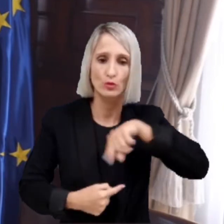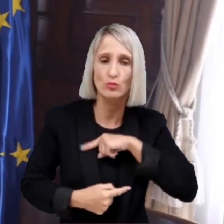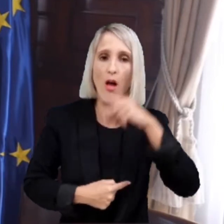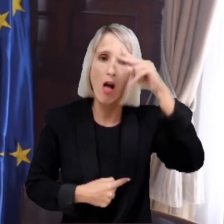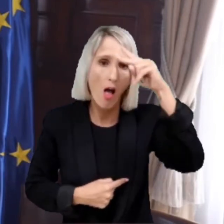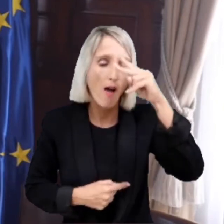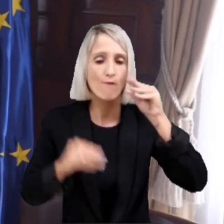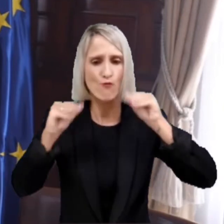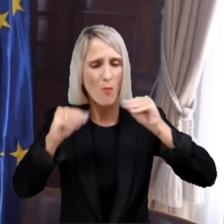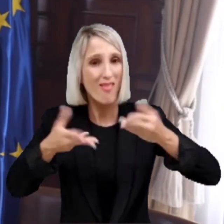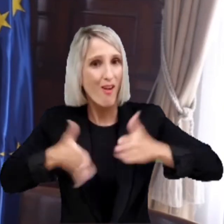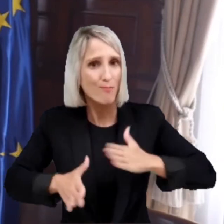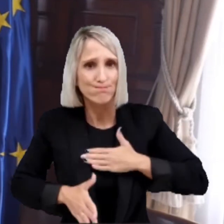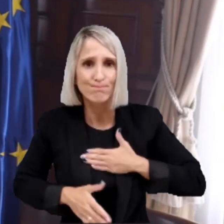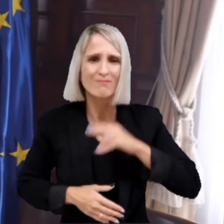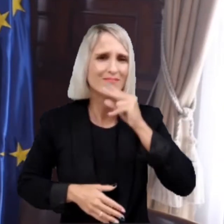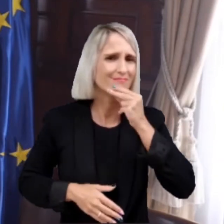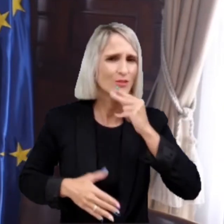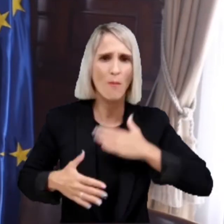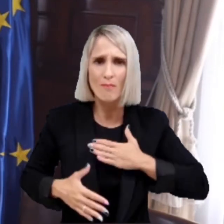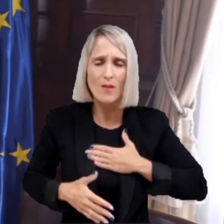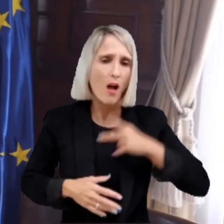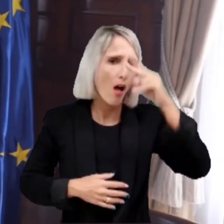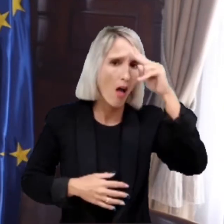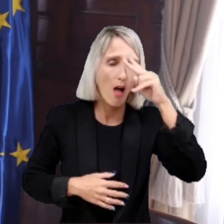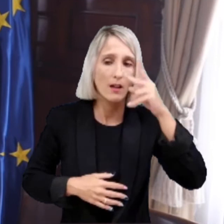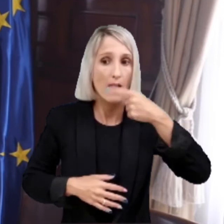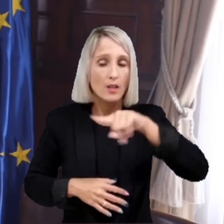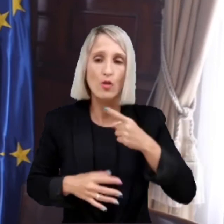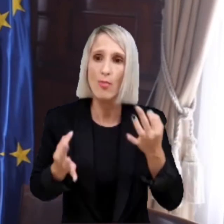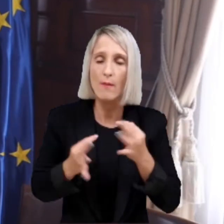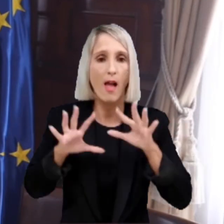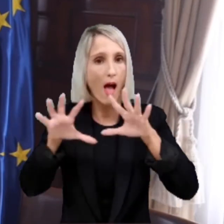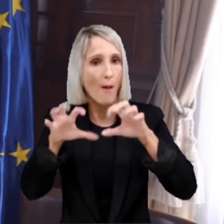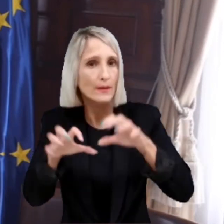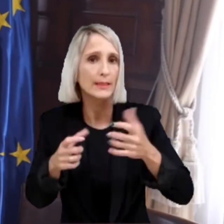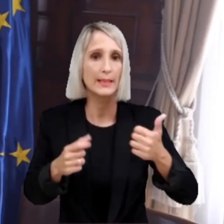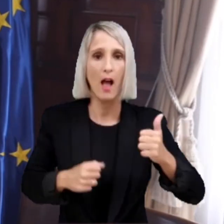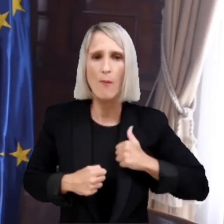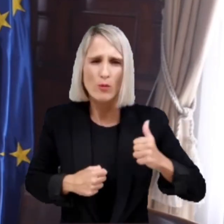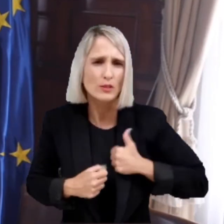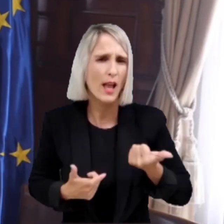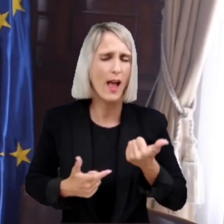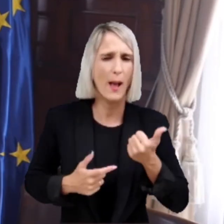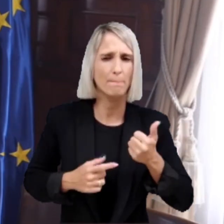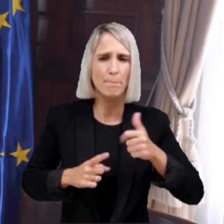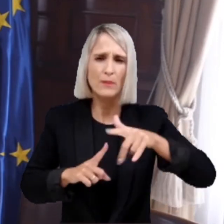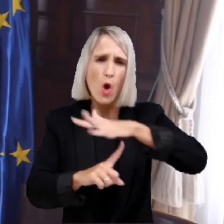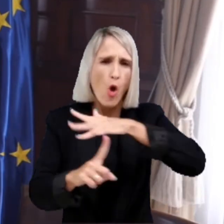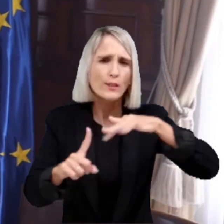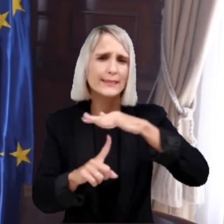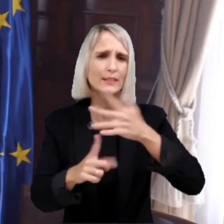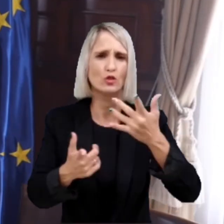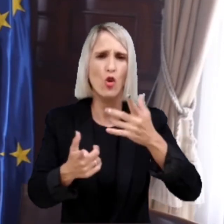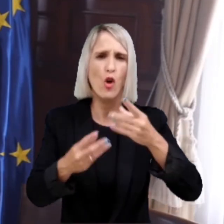familias, que estemos preocupados todos por la formación de nuestros hijos, nuestros nietos, en cuanto a aprender y en cuanto a aprovechar bien